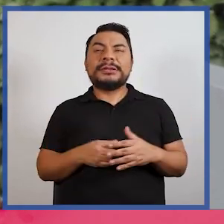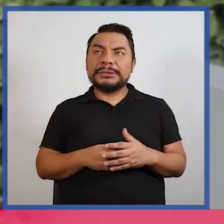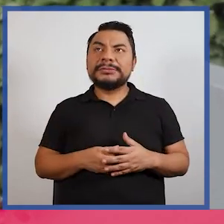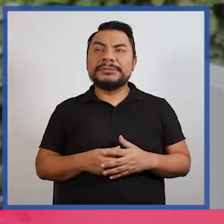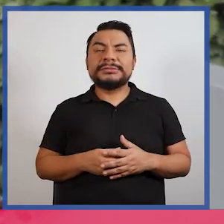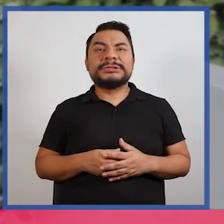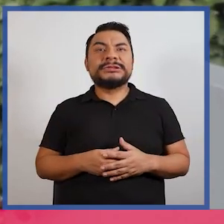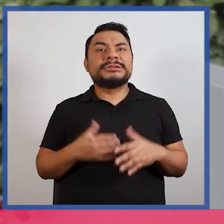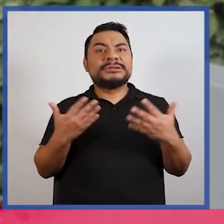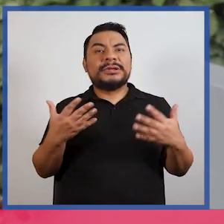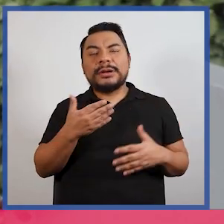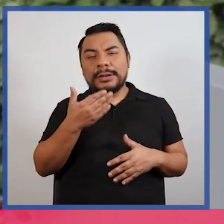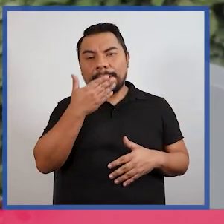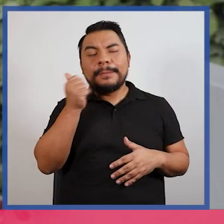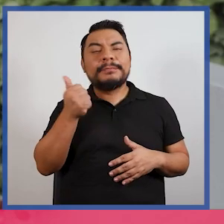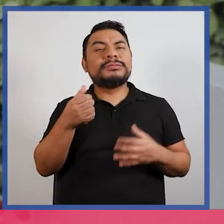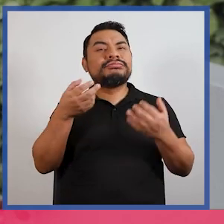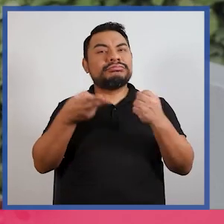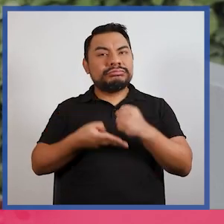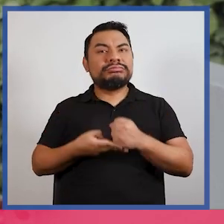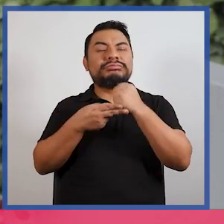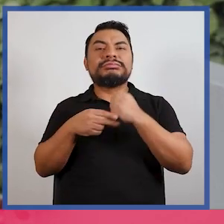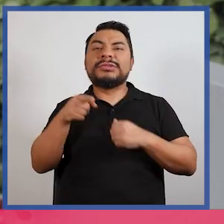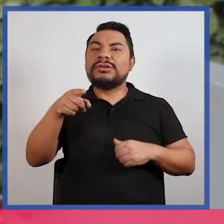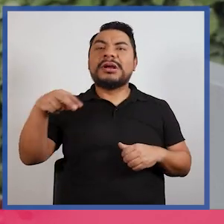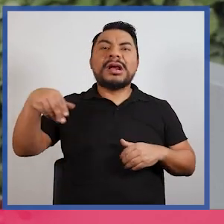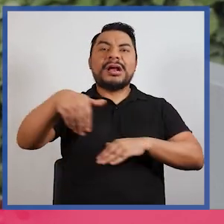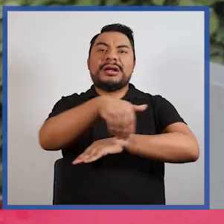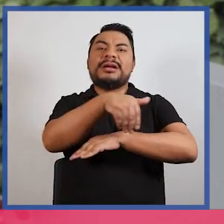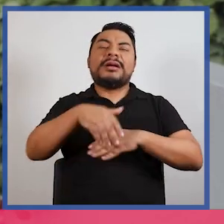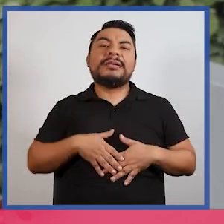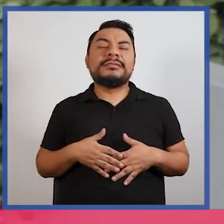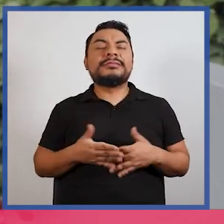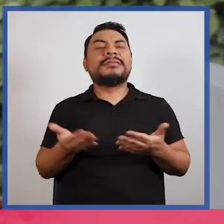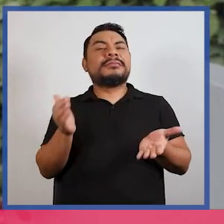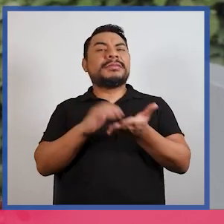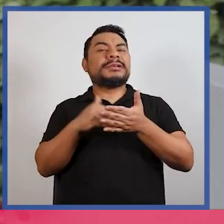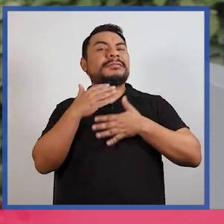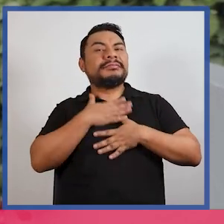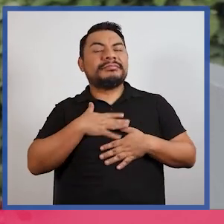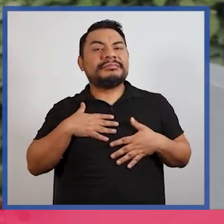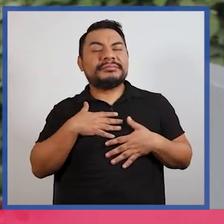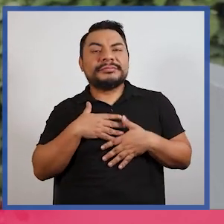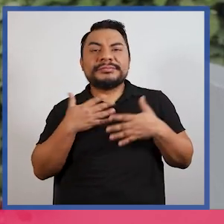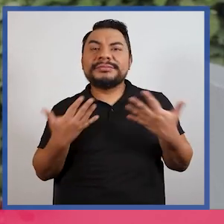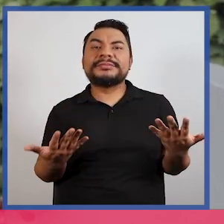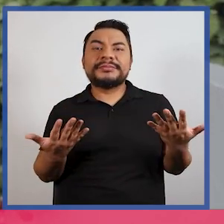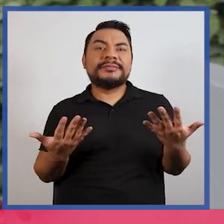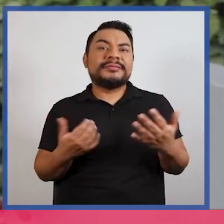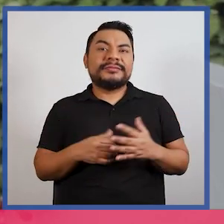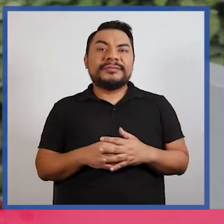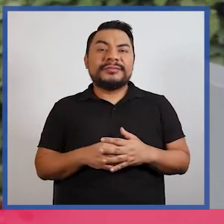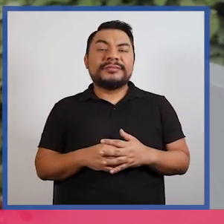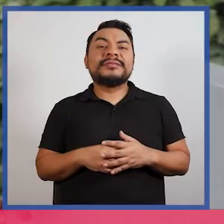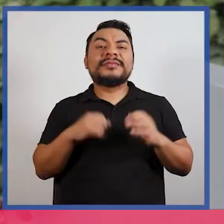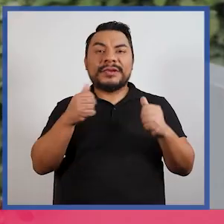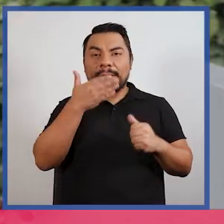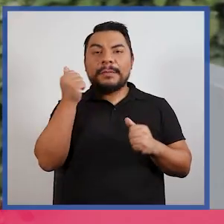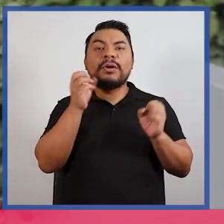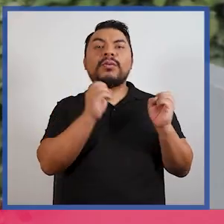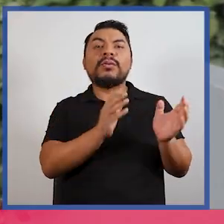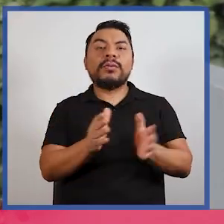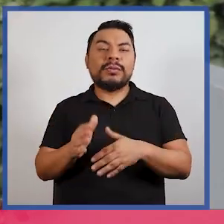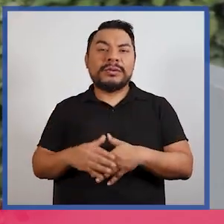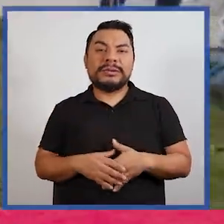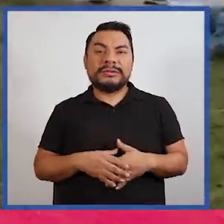mucho más seguro caminar por las calles, mucho más agradable, sería mucho